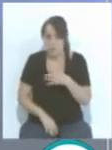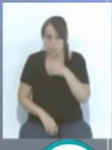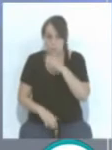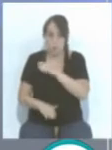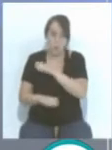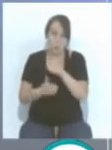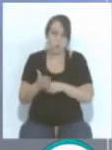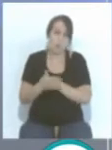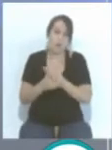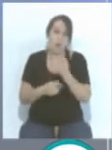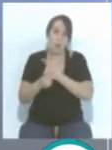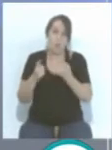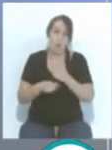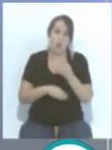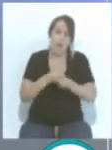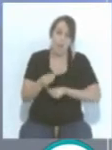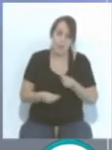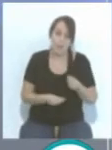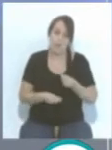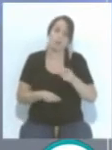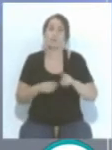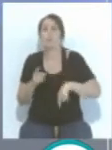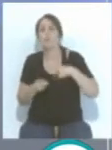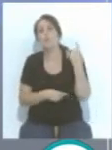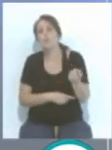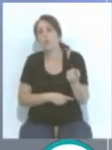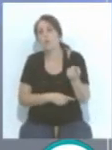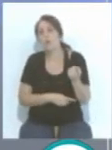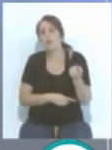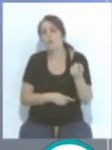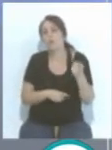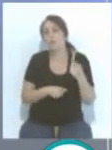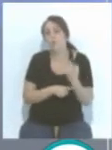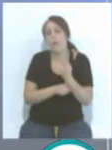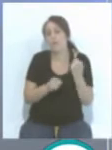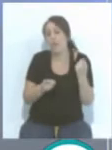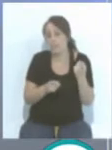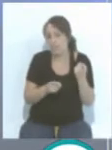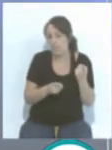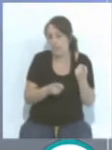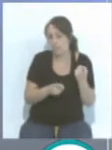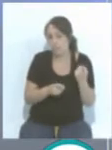a algunos futbolistas, empezará a haber ese hueco necesario para